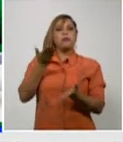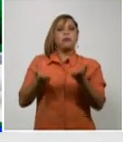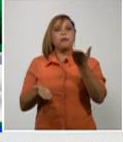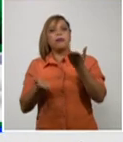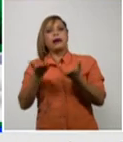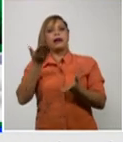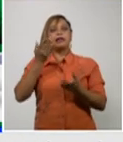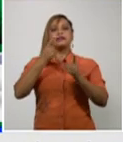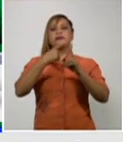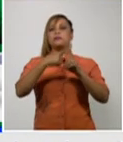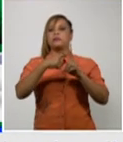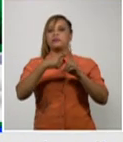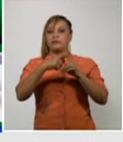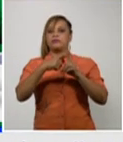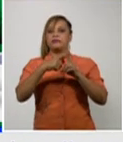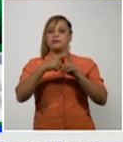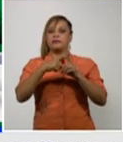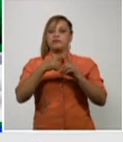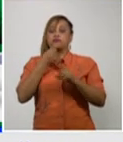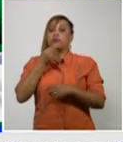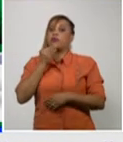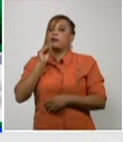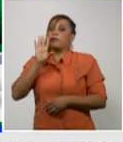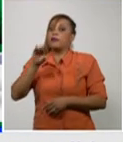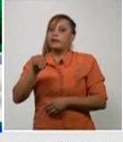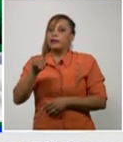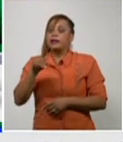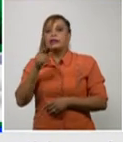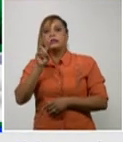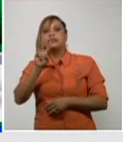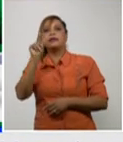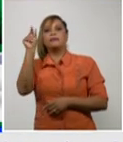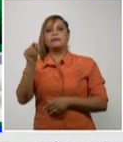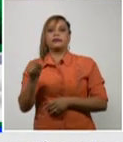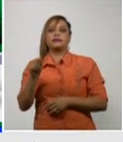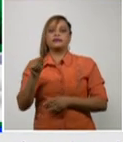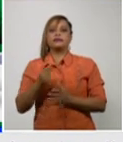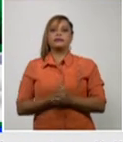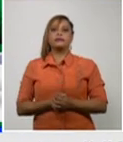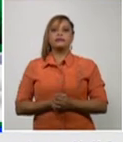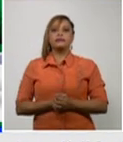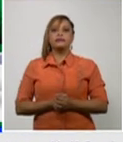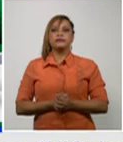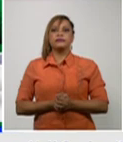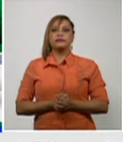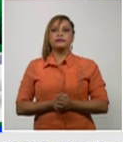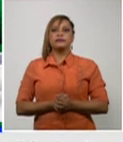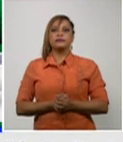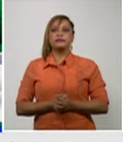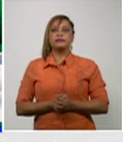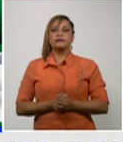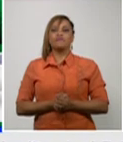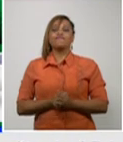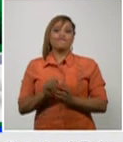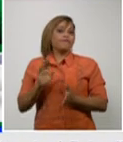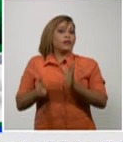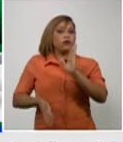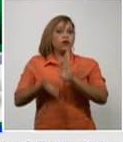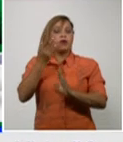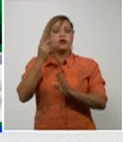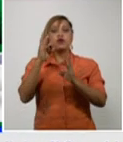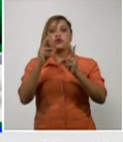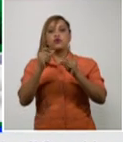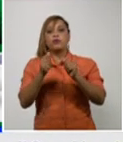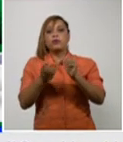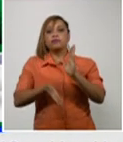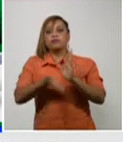lo que estamos hablando un balance positivo de 3 casos realmente es muy elevado el número de confirmados para